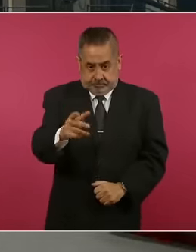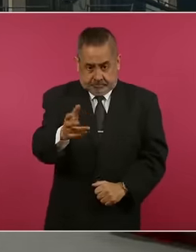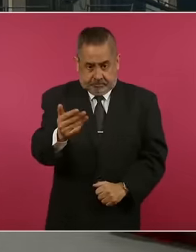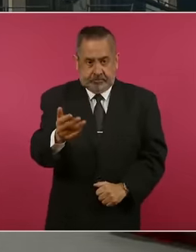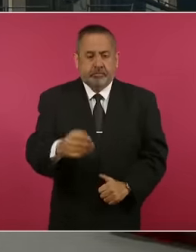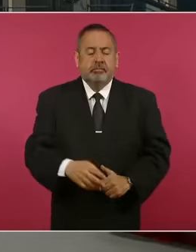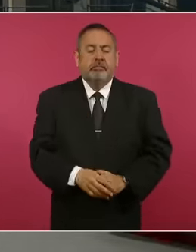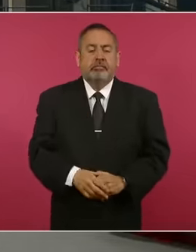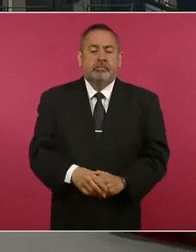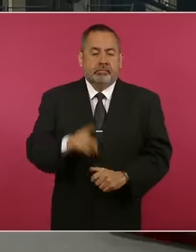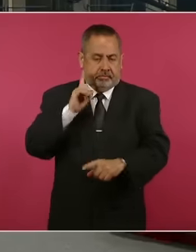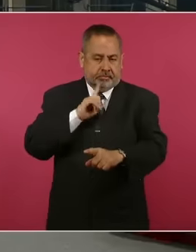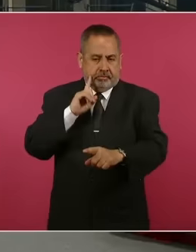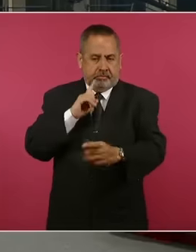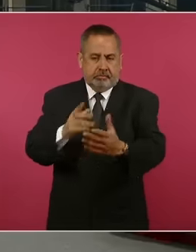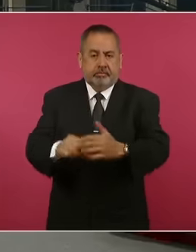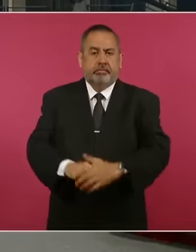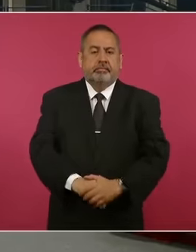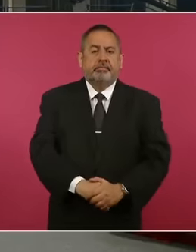La compañera.